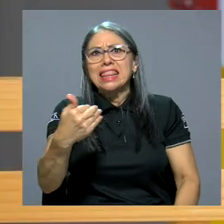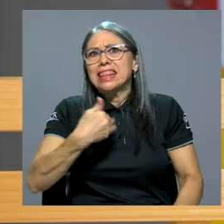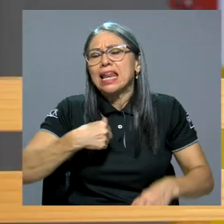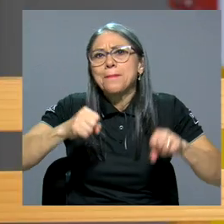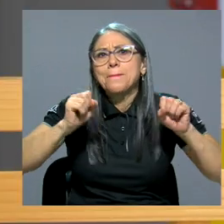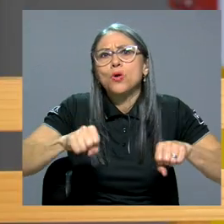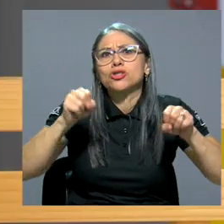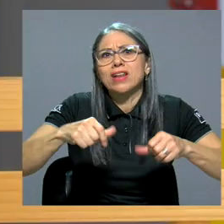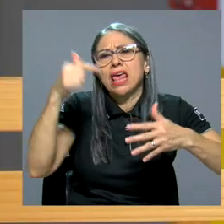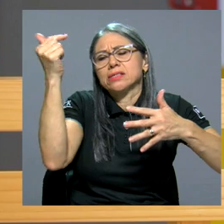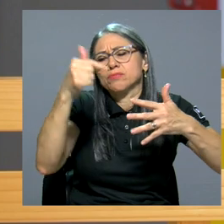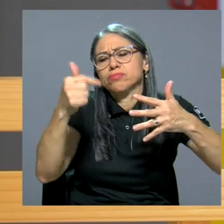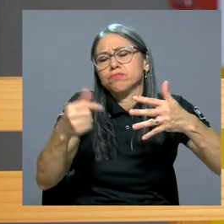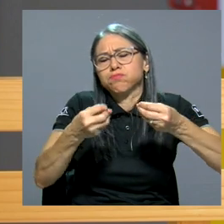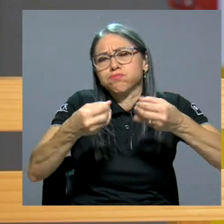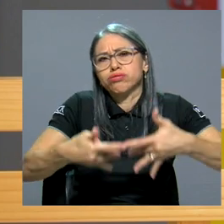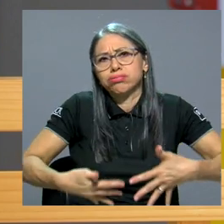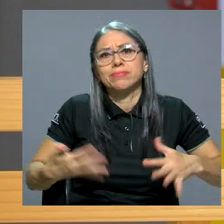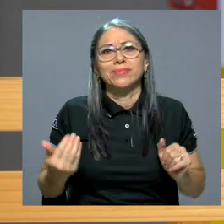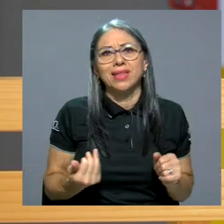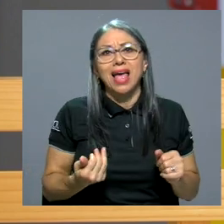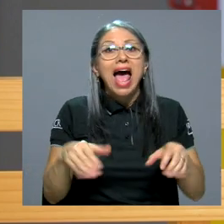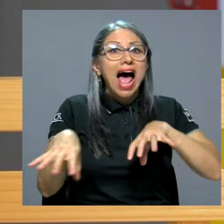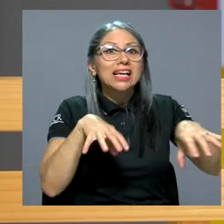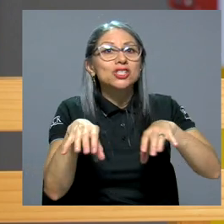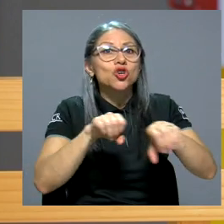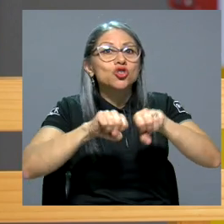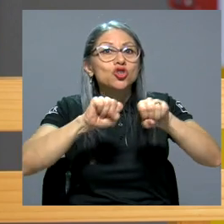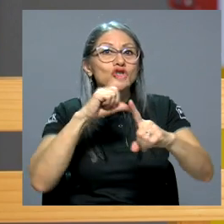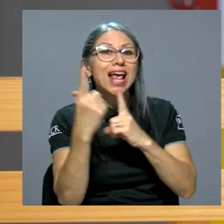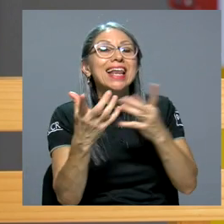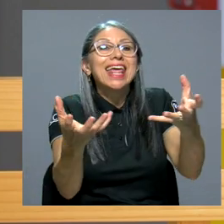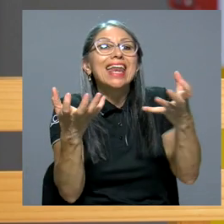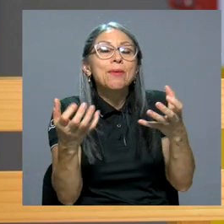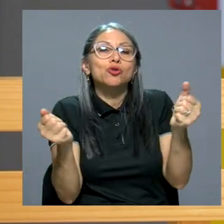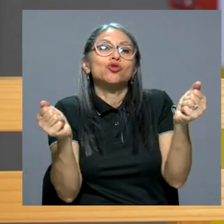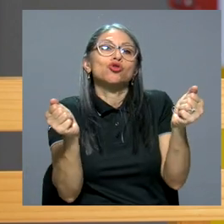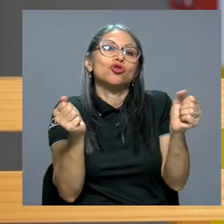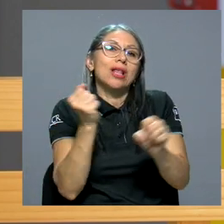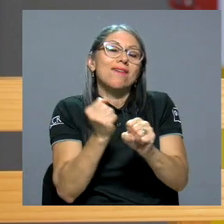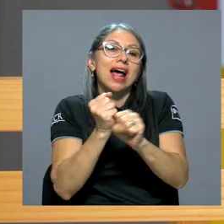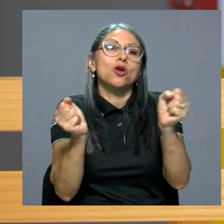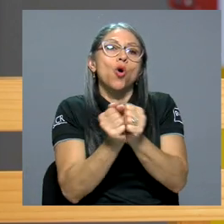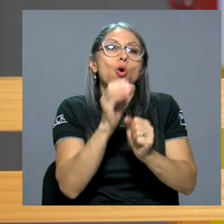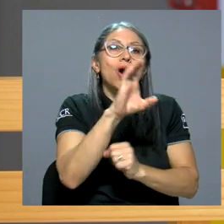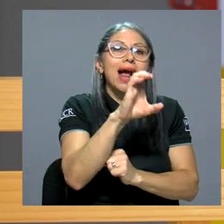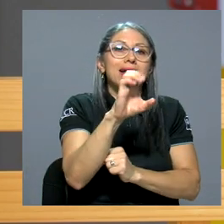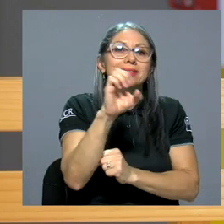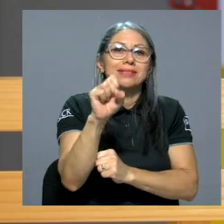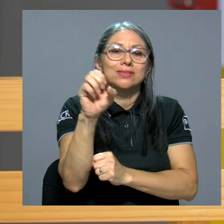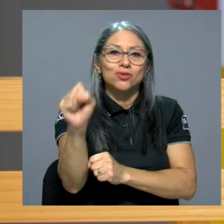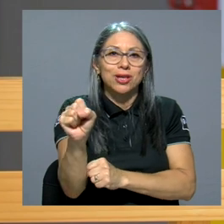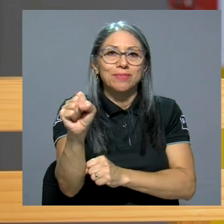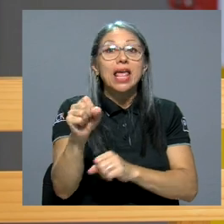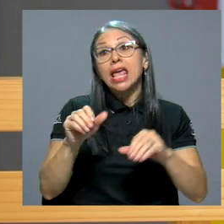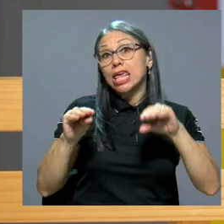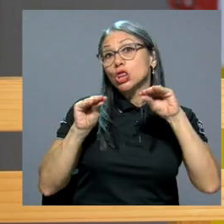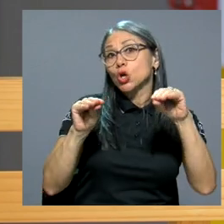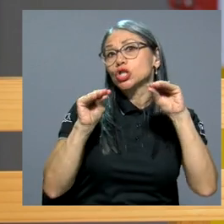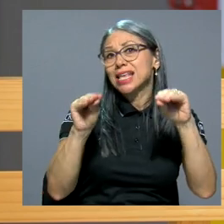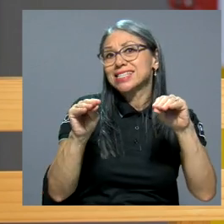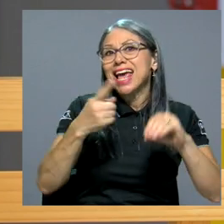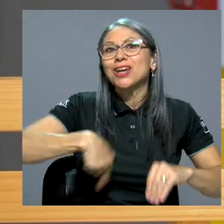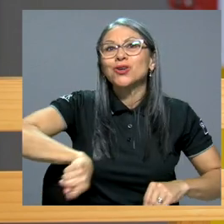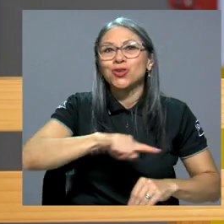ilimitadas. Acción social esperamos trabajar junto con lo que es el sistema de seguridad social de la CAA costarricense. Y docencia pues vamos a tener la